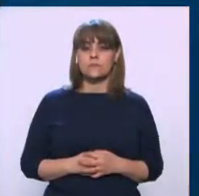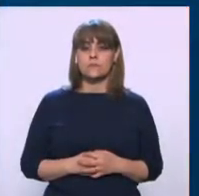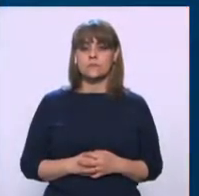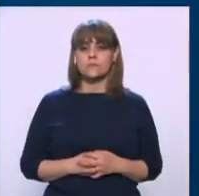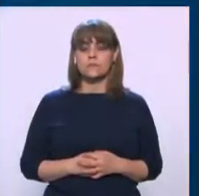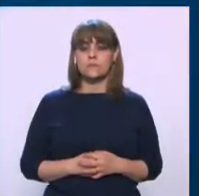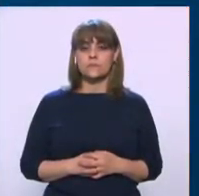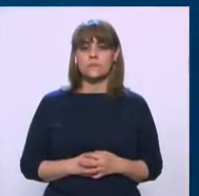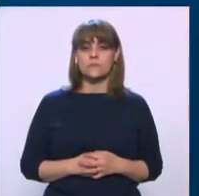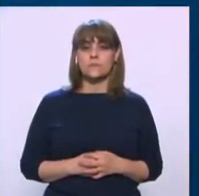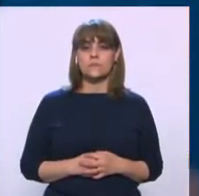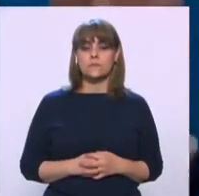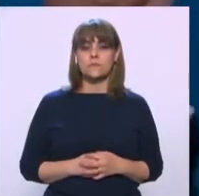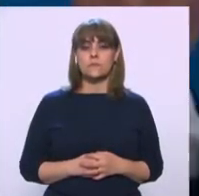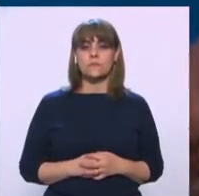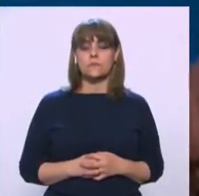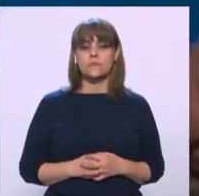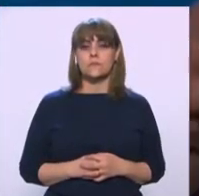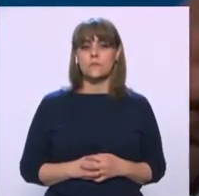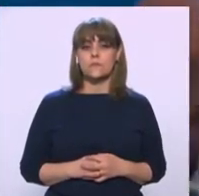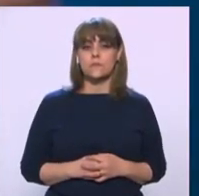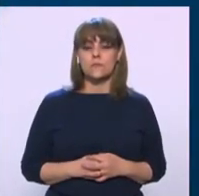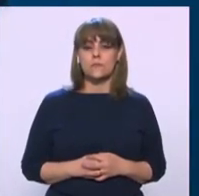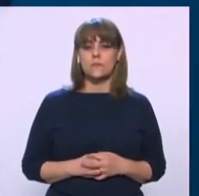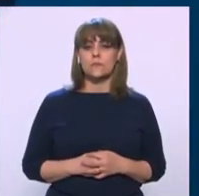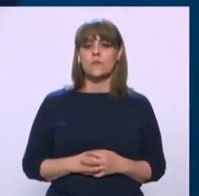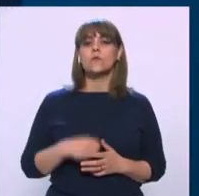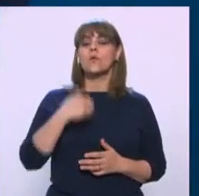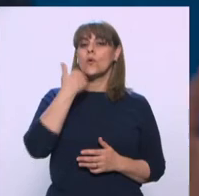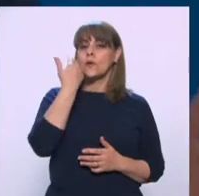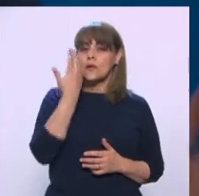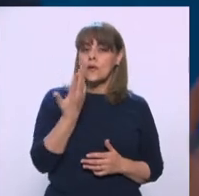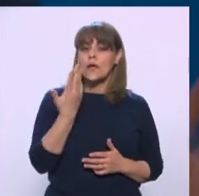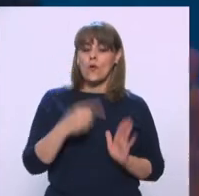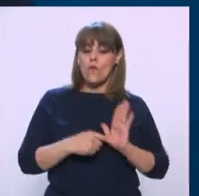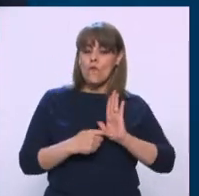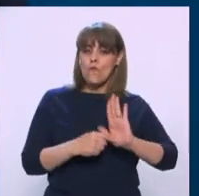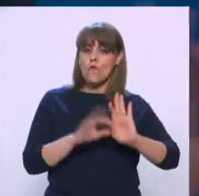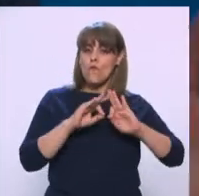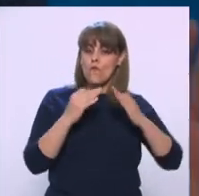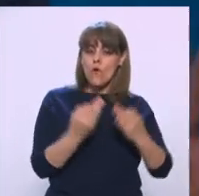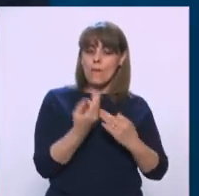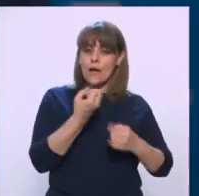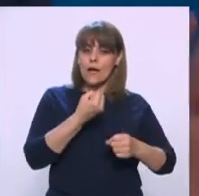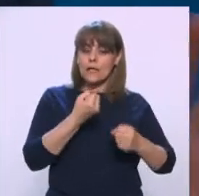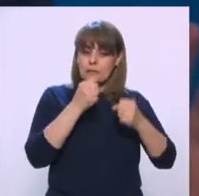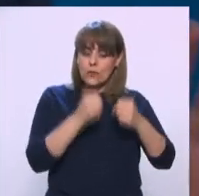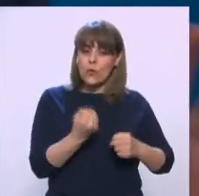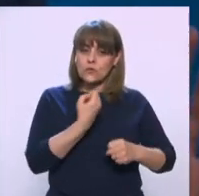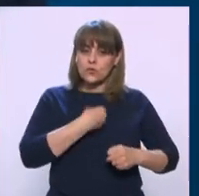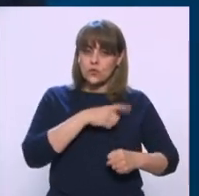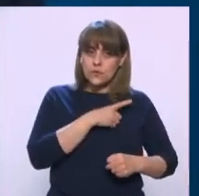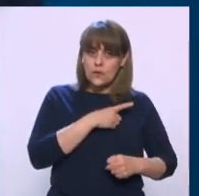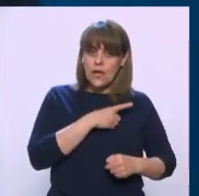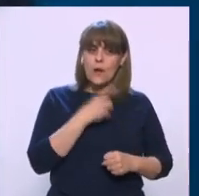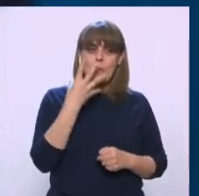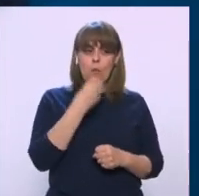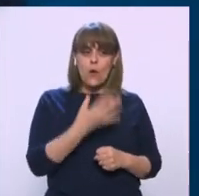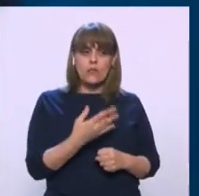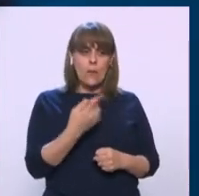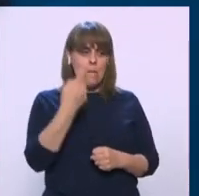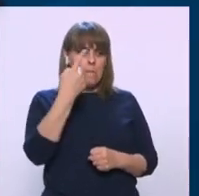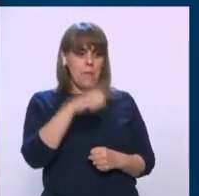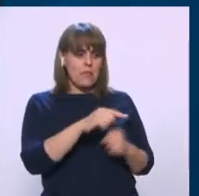Yo quiero derrocar el Obamacare. Lo que quiero es un modelo de seguridad social muy bello, sin mandato